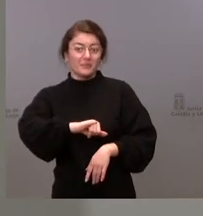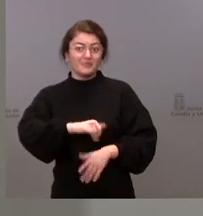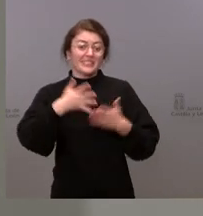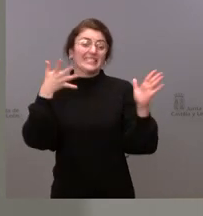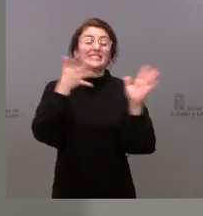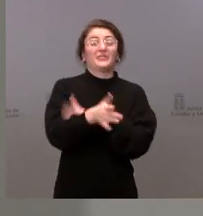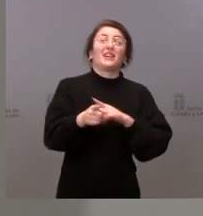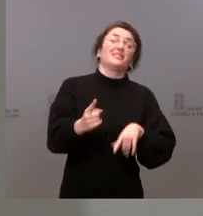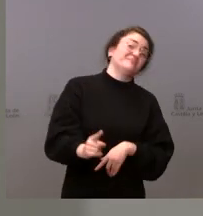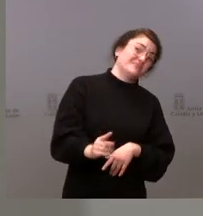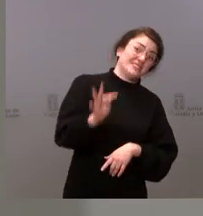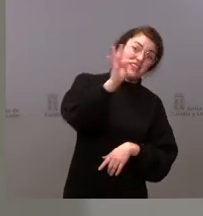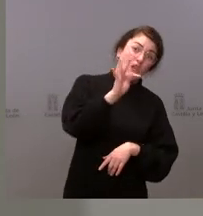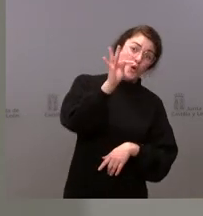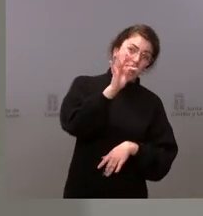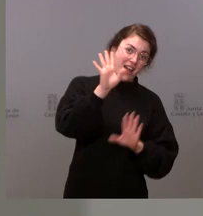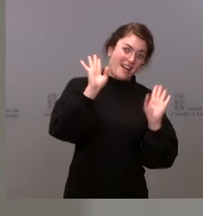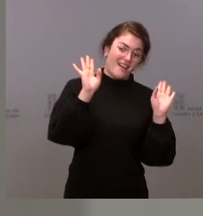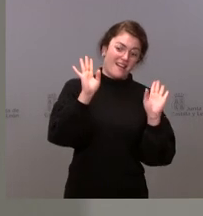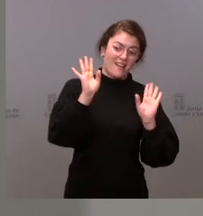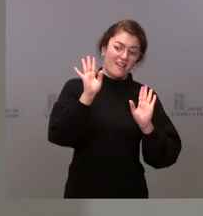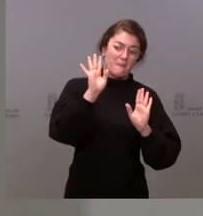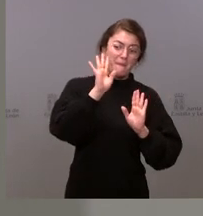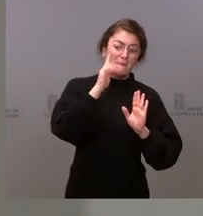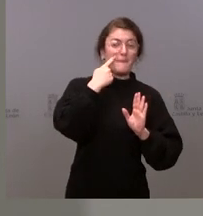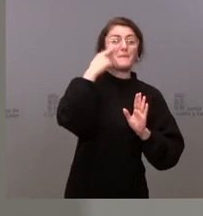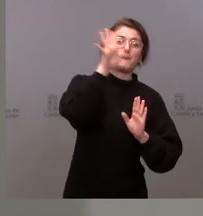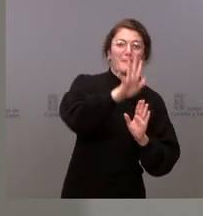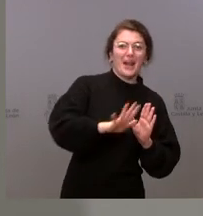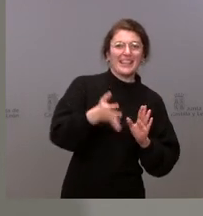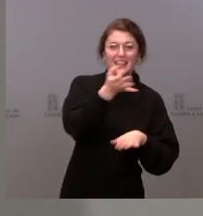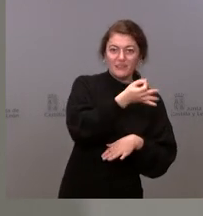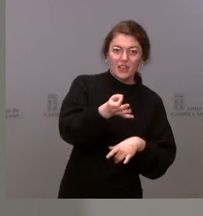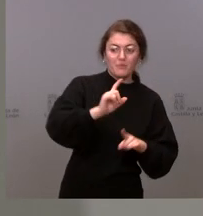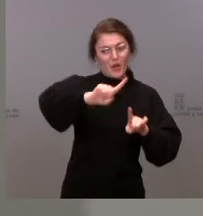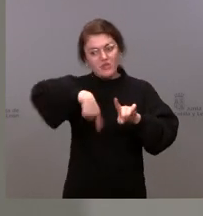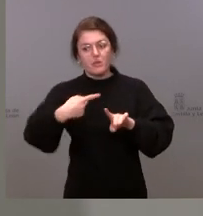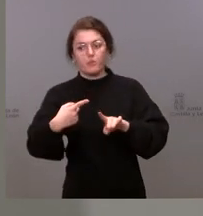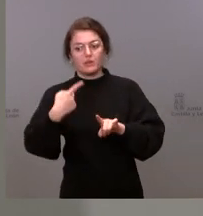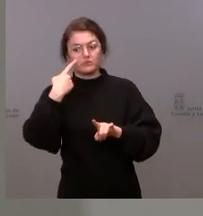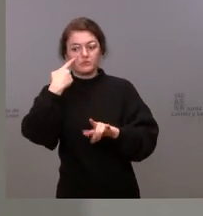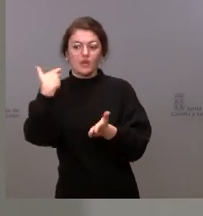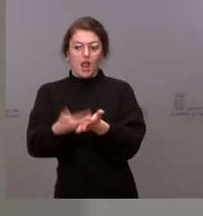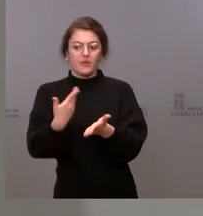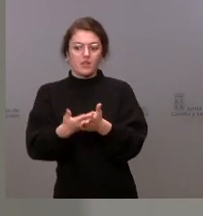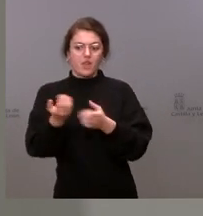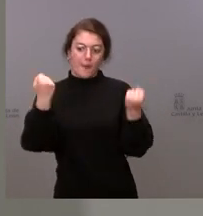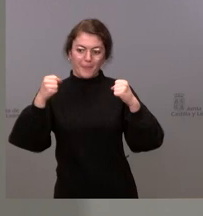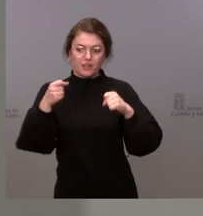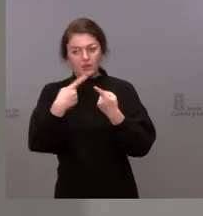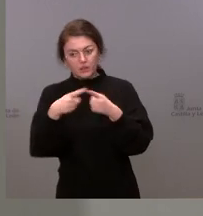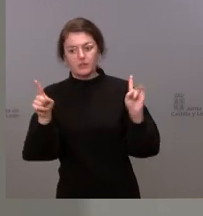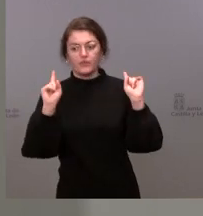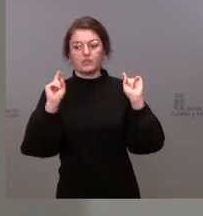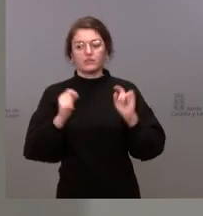teóricamente parece eficaz y otra cosa es lo que la evidencia en la práctica, porque las cosas hay que aterrizarlas a la práctica,